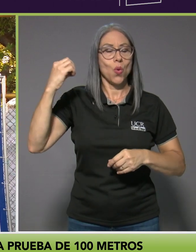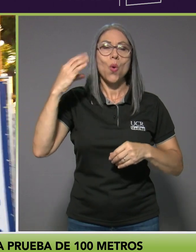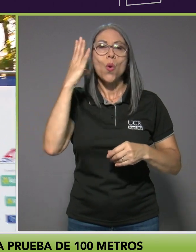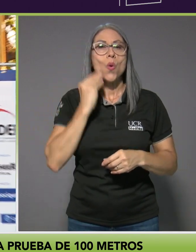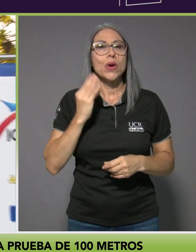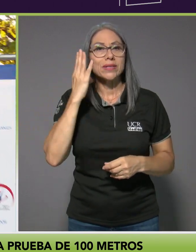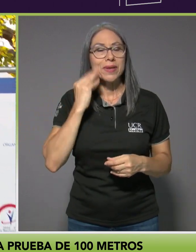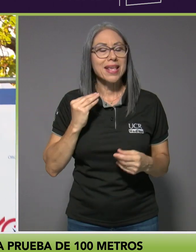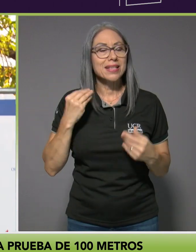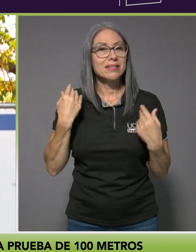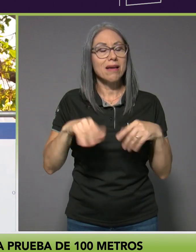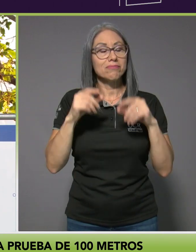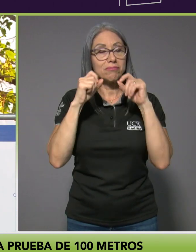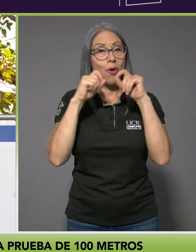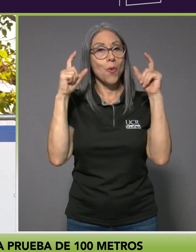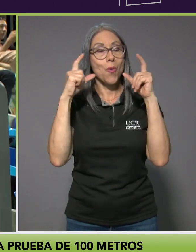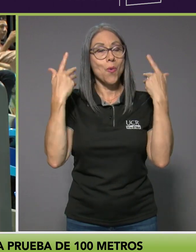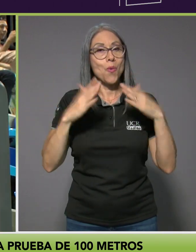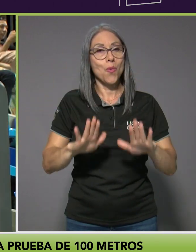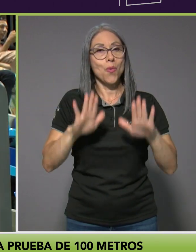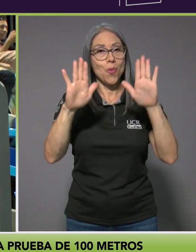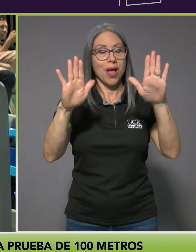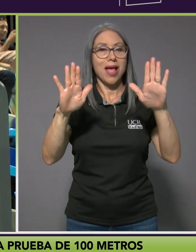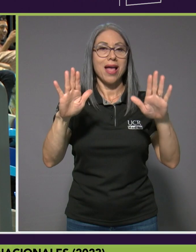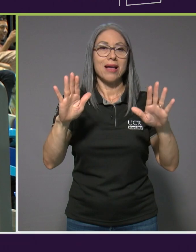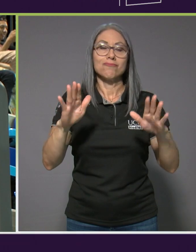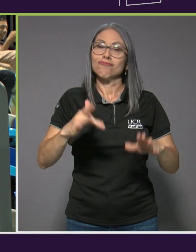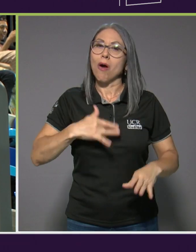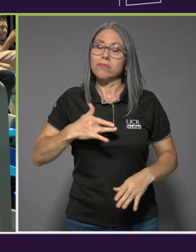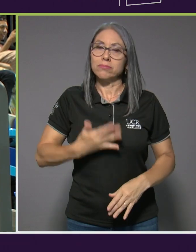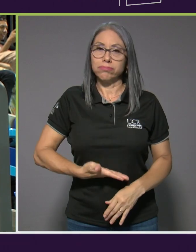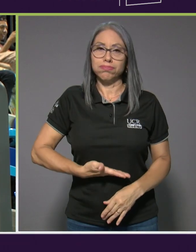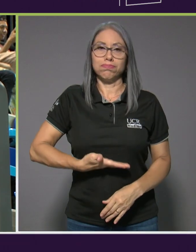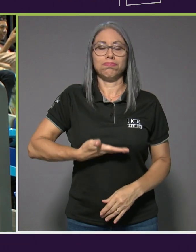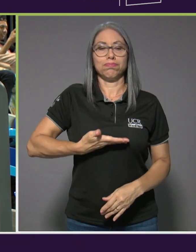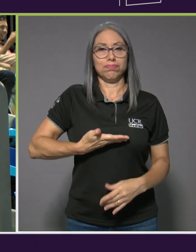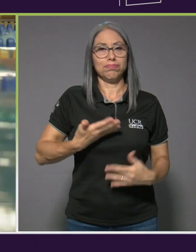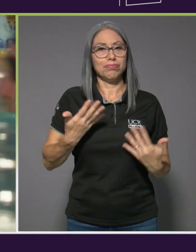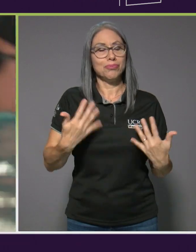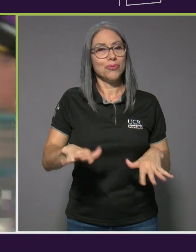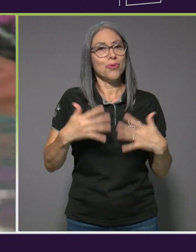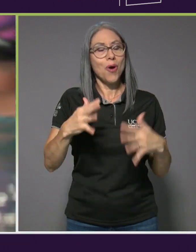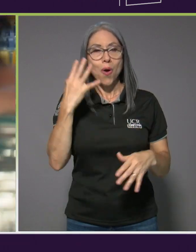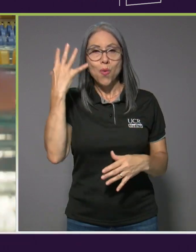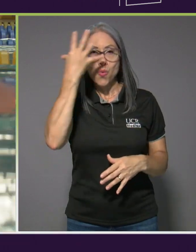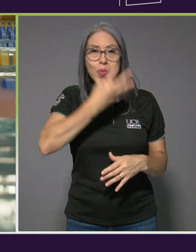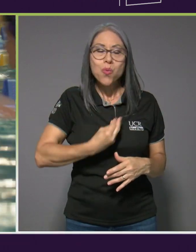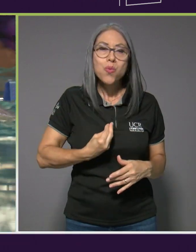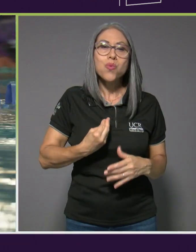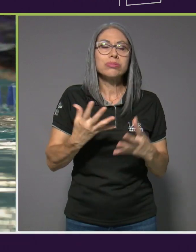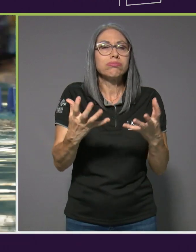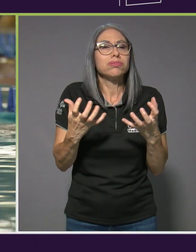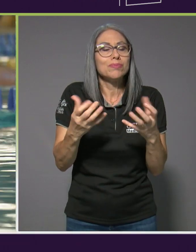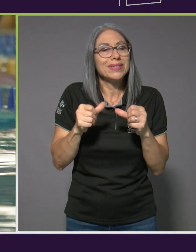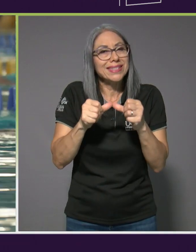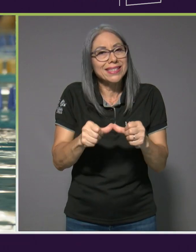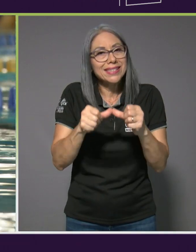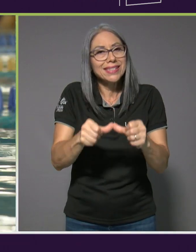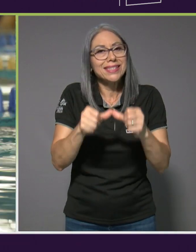como una experiencia súper impresionante, entonces fue como demasiado orgullo, demasiado bonito y con ganas de seguir en